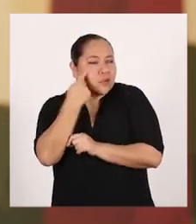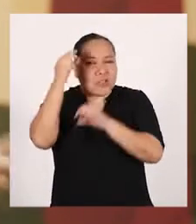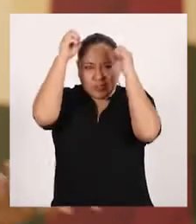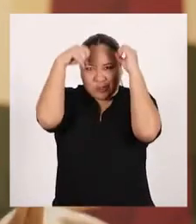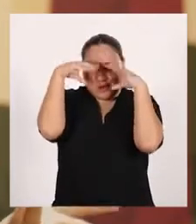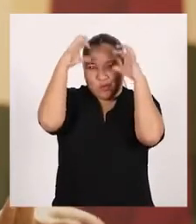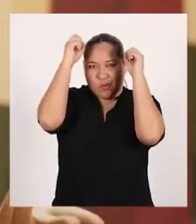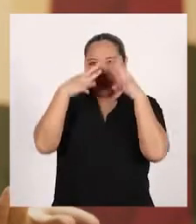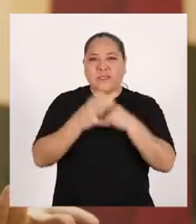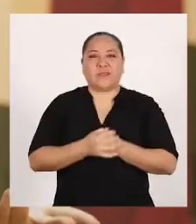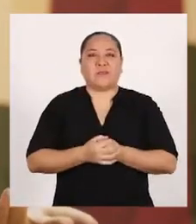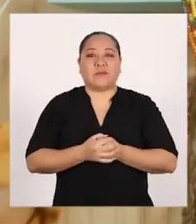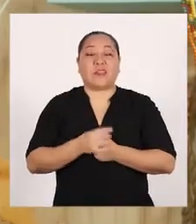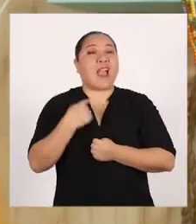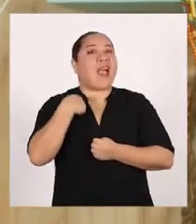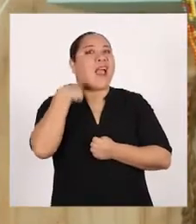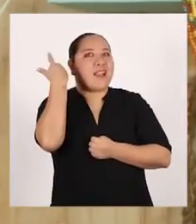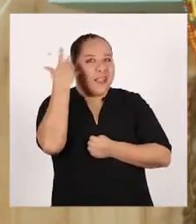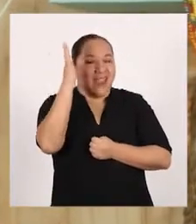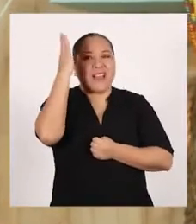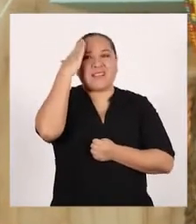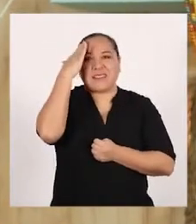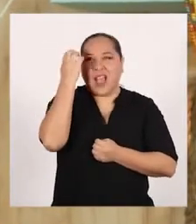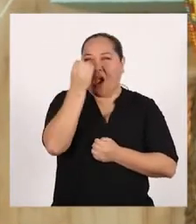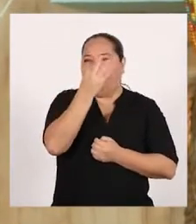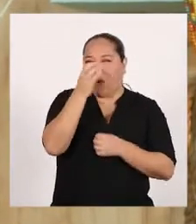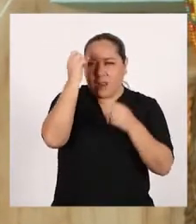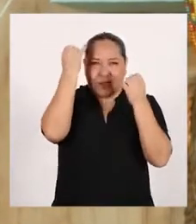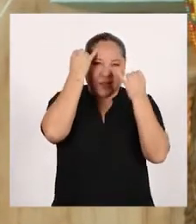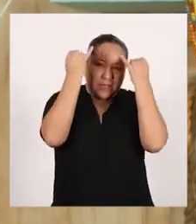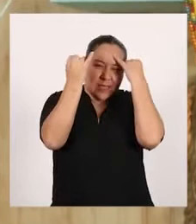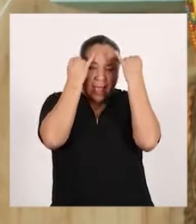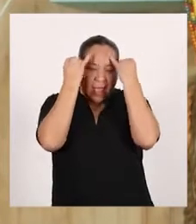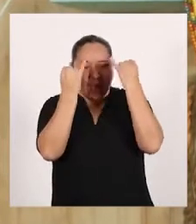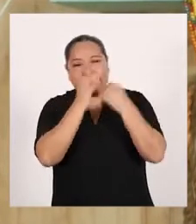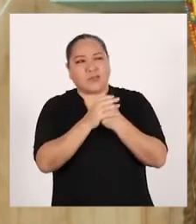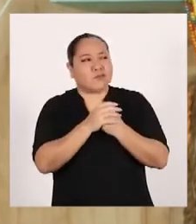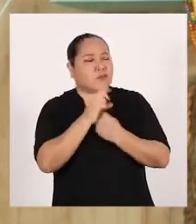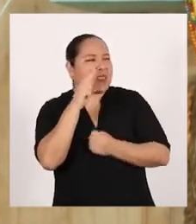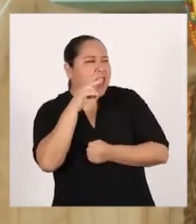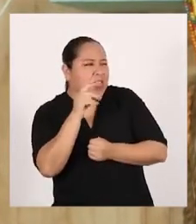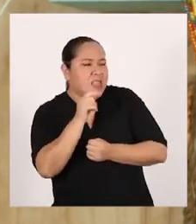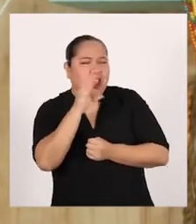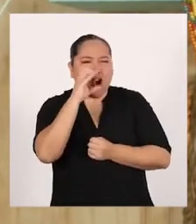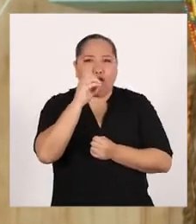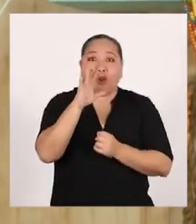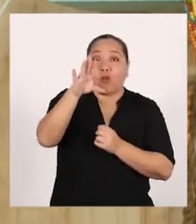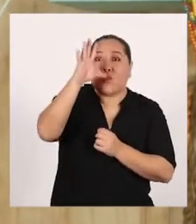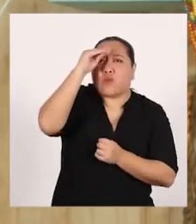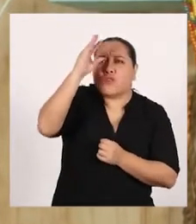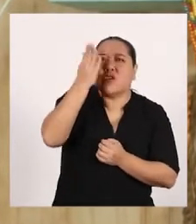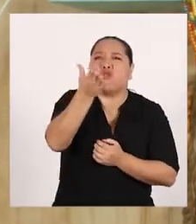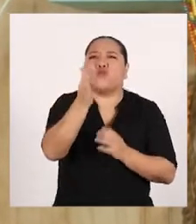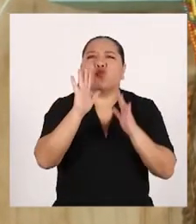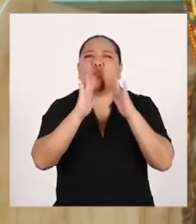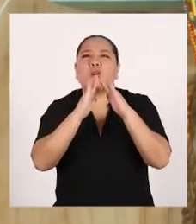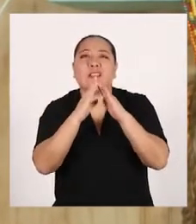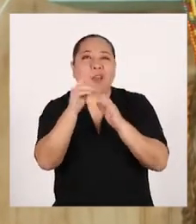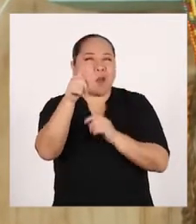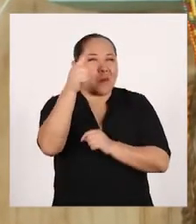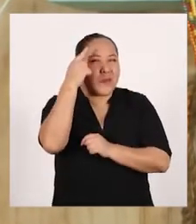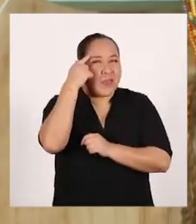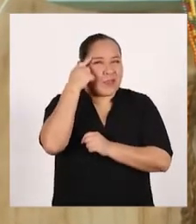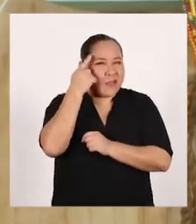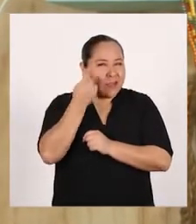sobre las lluvias? Yo ya tengo algunas ideas. Pero, Nati, Coco, chicas y chicos en casa, ¿qué les